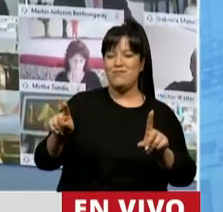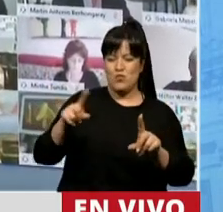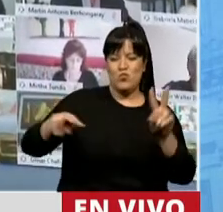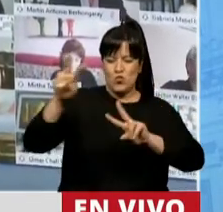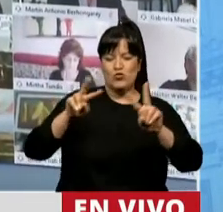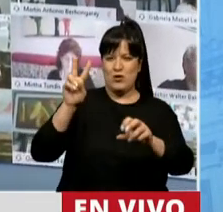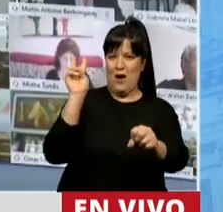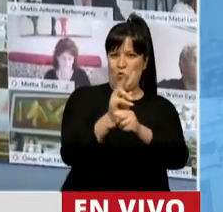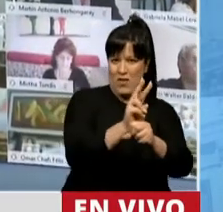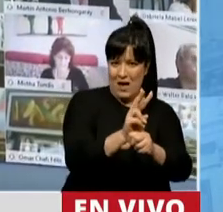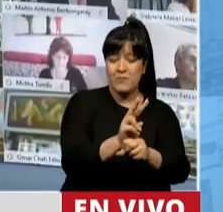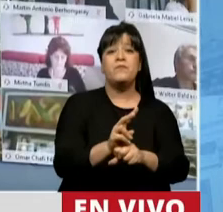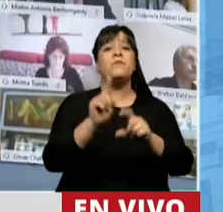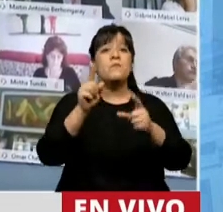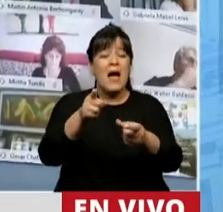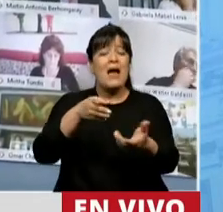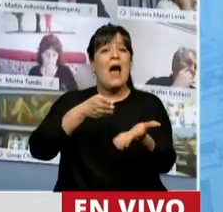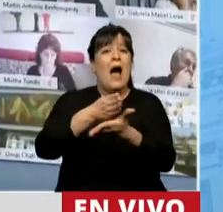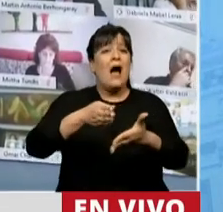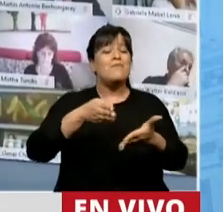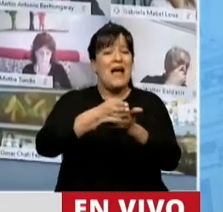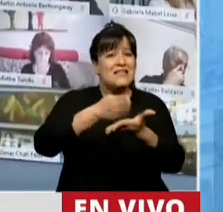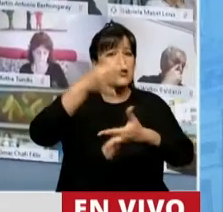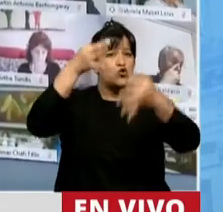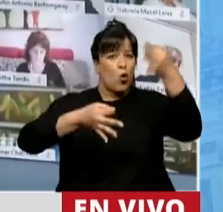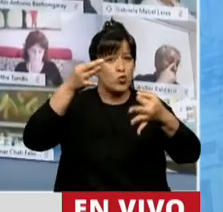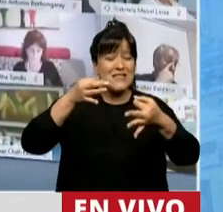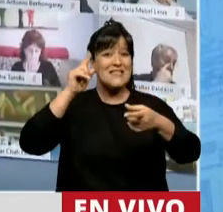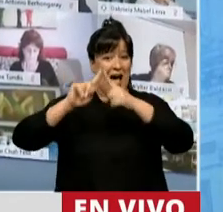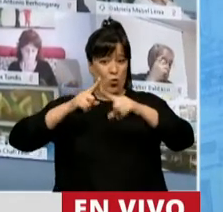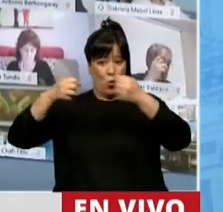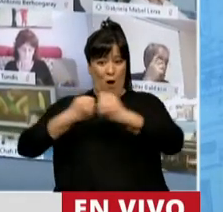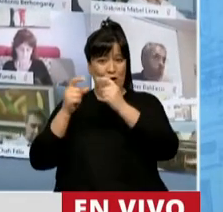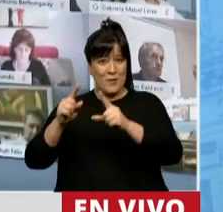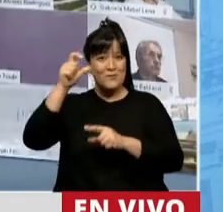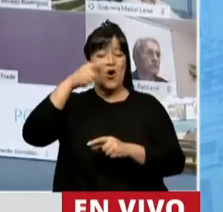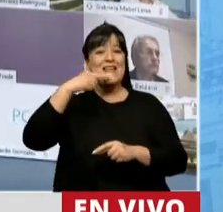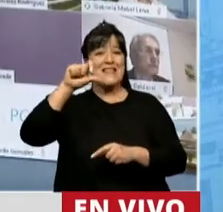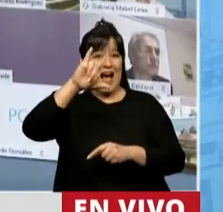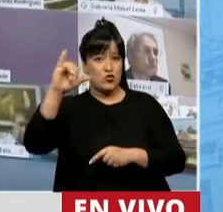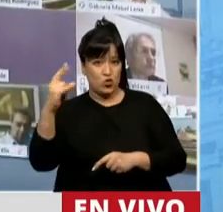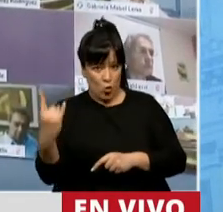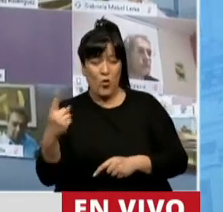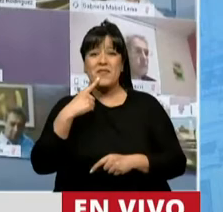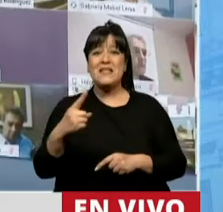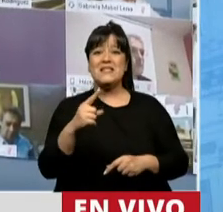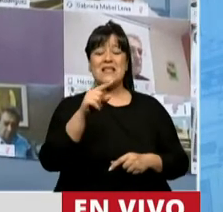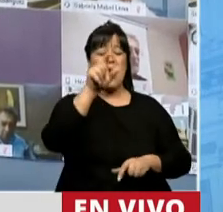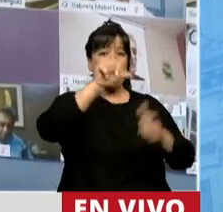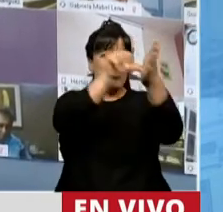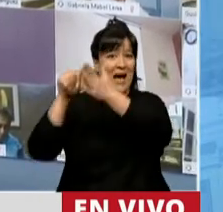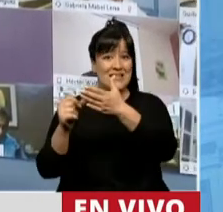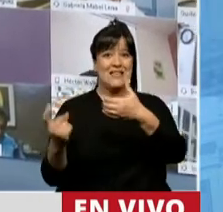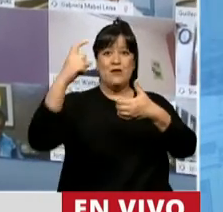garantizar el derecho de acceso a la justicia, el acuerdo le exige a los Estados partes que tienen que tener órganos